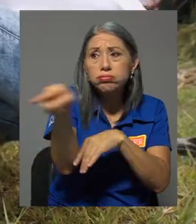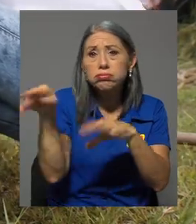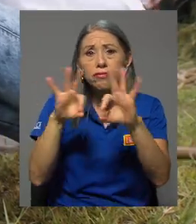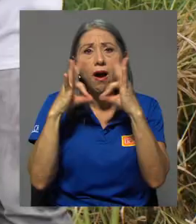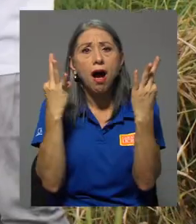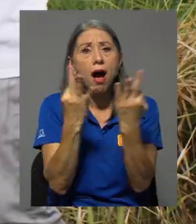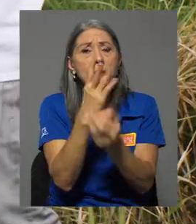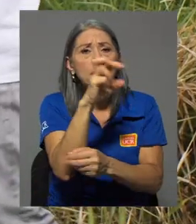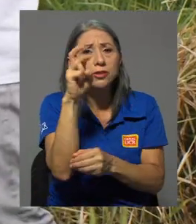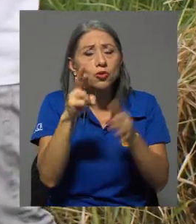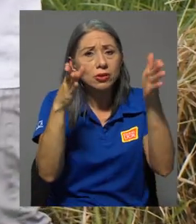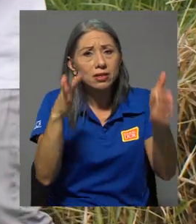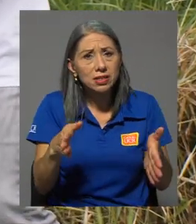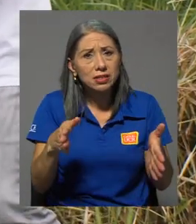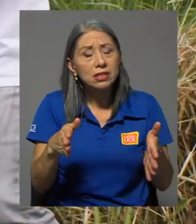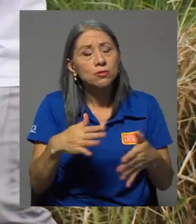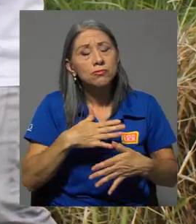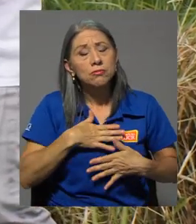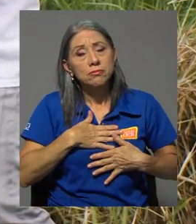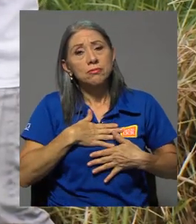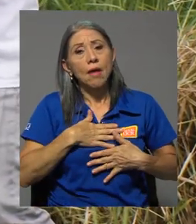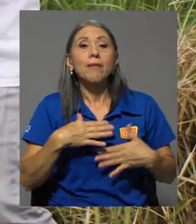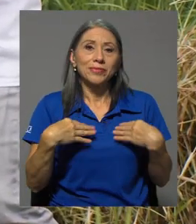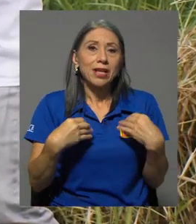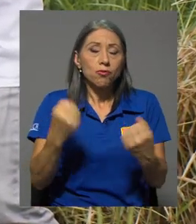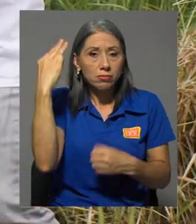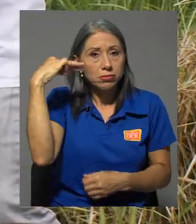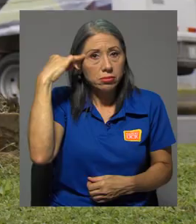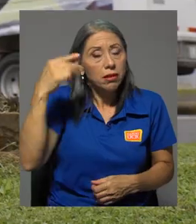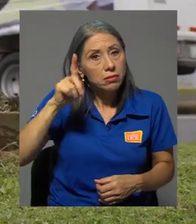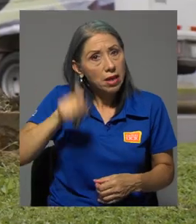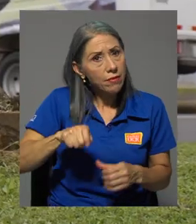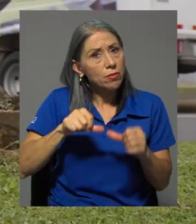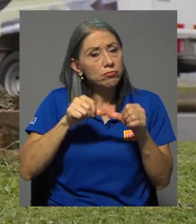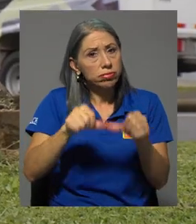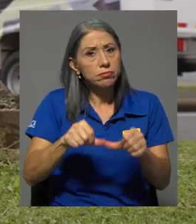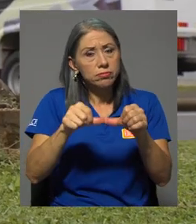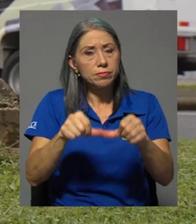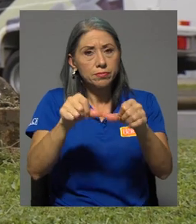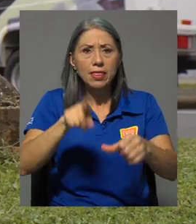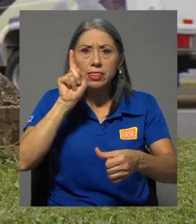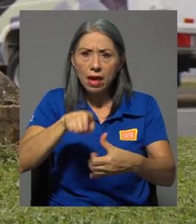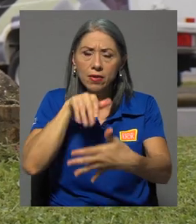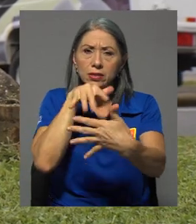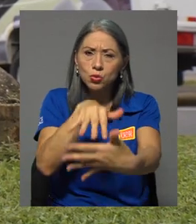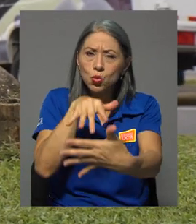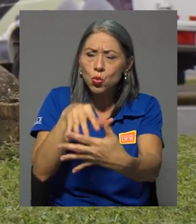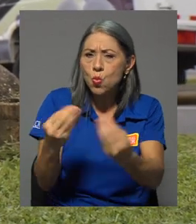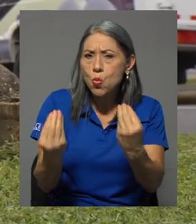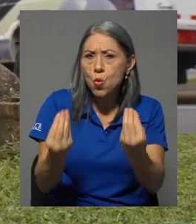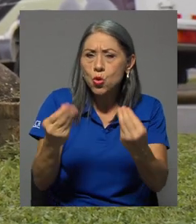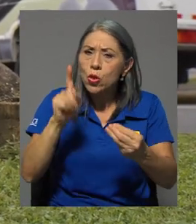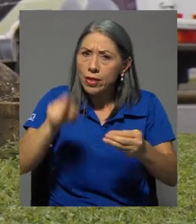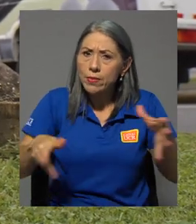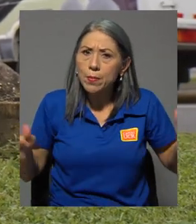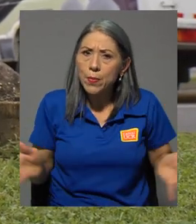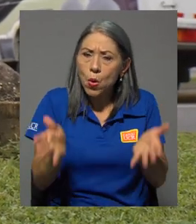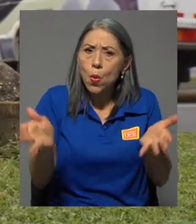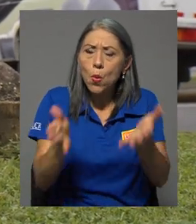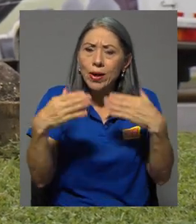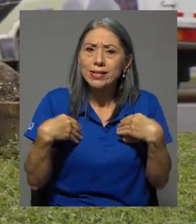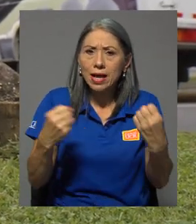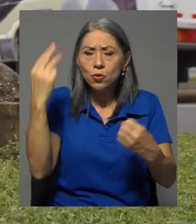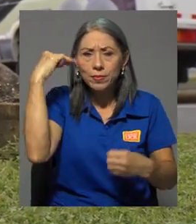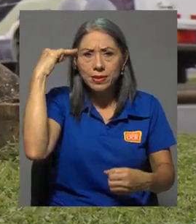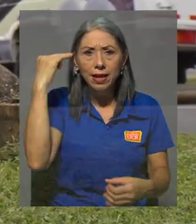costarricenses y ha sido pues bastante lamentable entonces la salud mental tiene que prevalecer y tiene que estudiarse bastante y tiene que promover la salud mental Entonces,